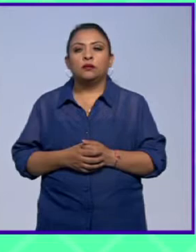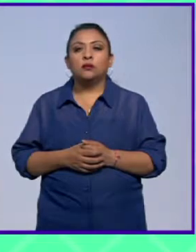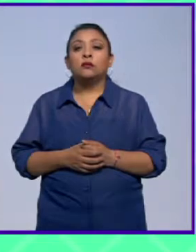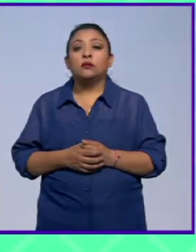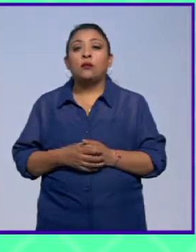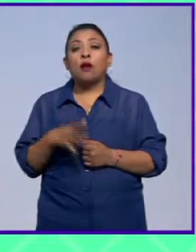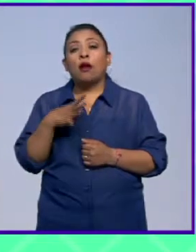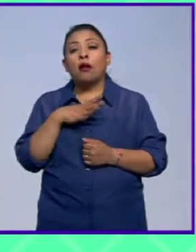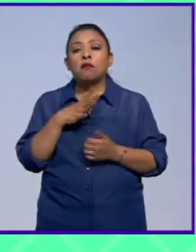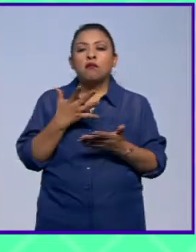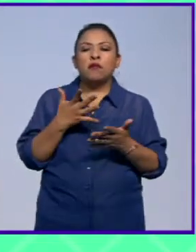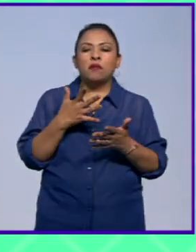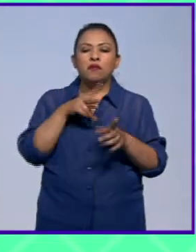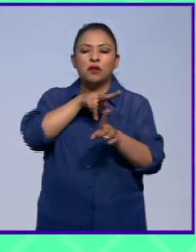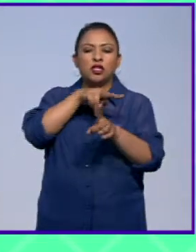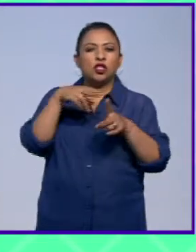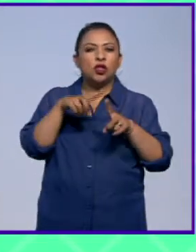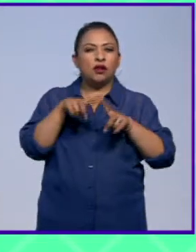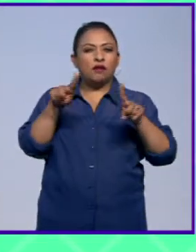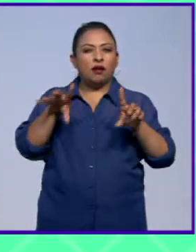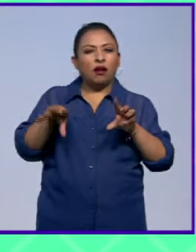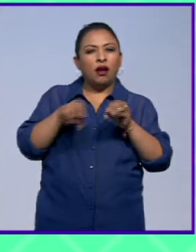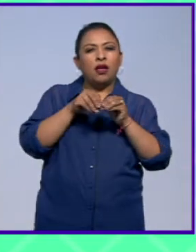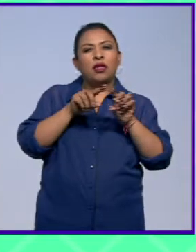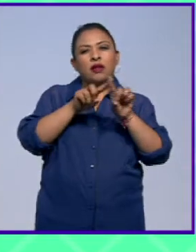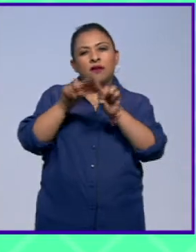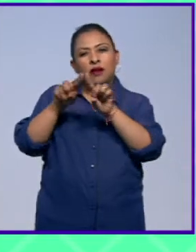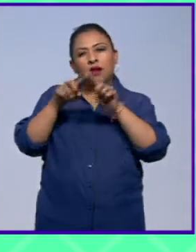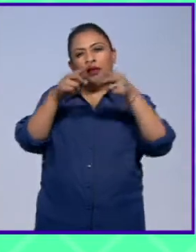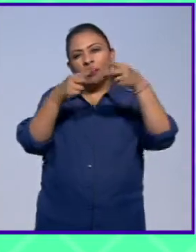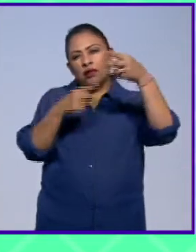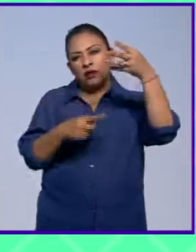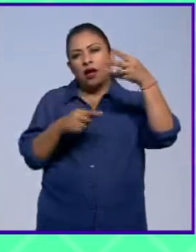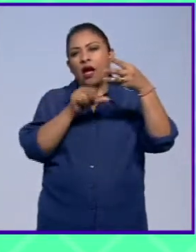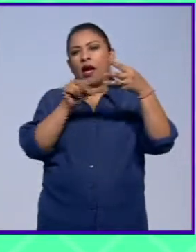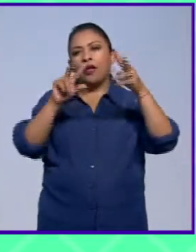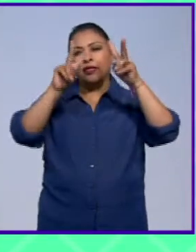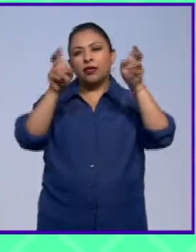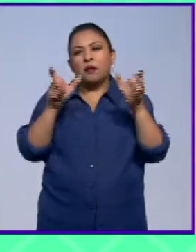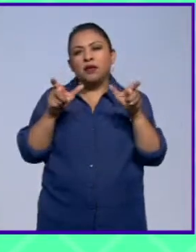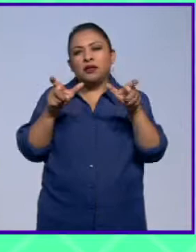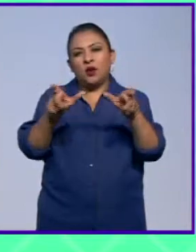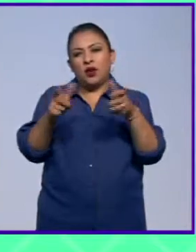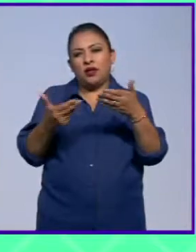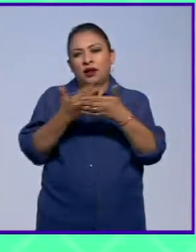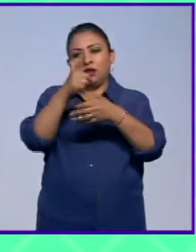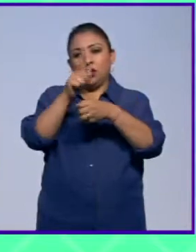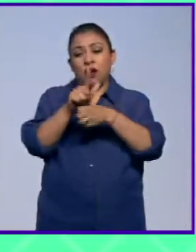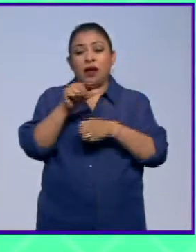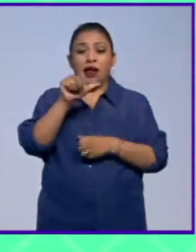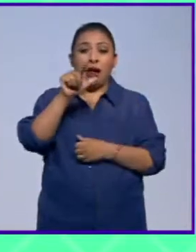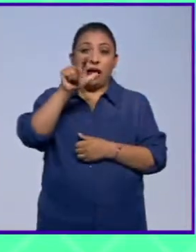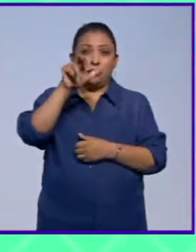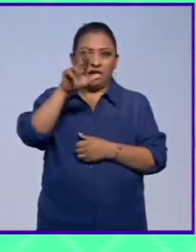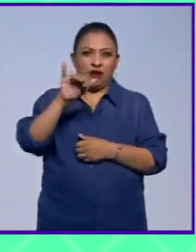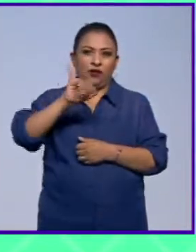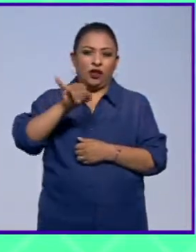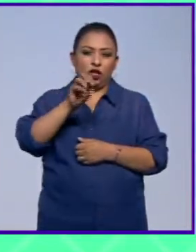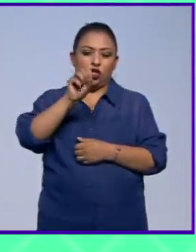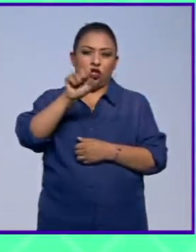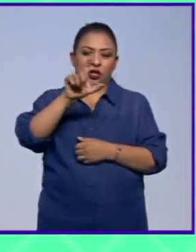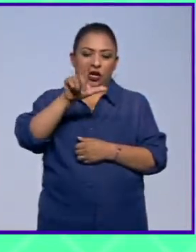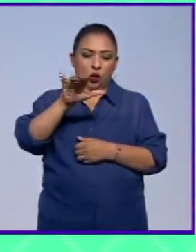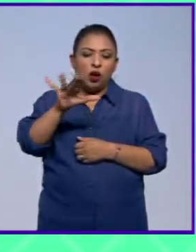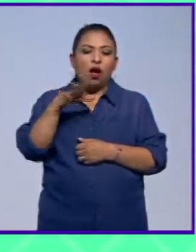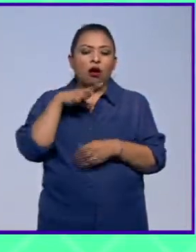Con una aproximación diferente, que integra nuevas variables al tema de la seguridad nacional, el almirante José Luis Vergara Ibarra desarrolló